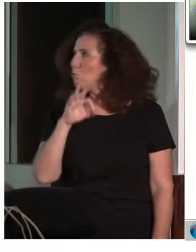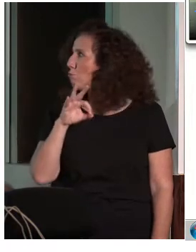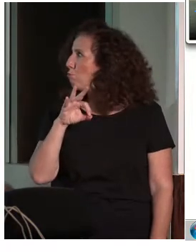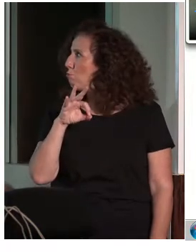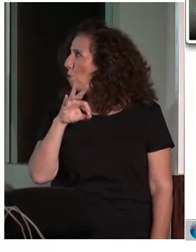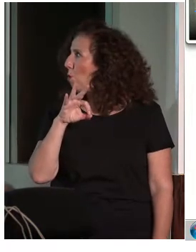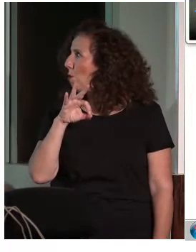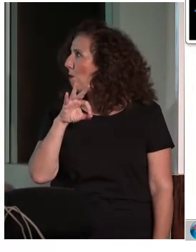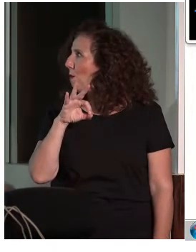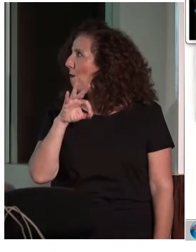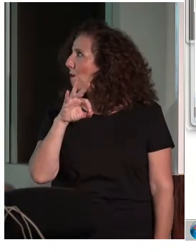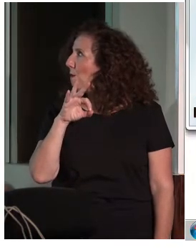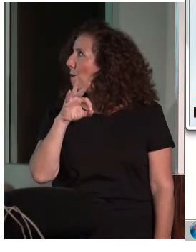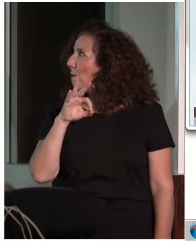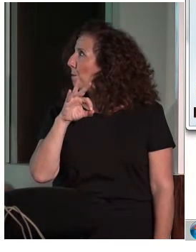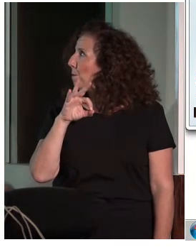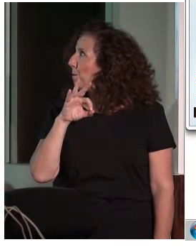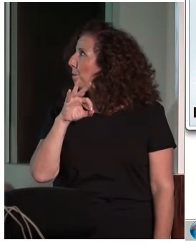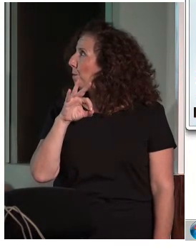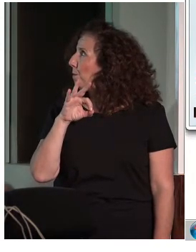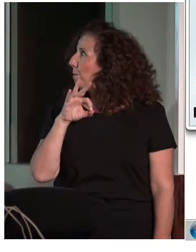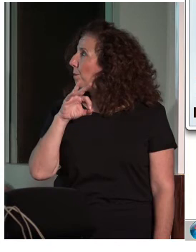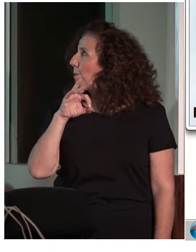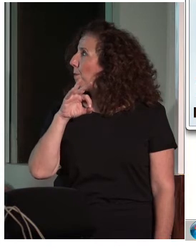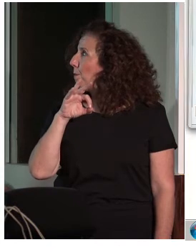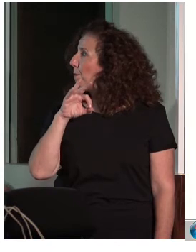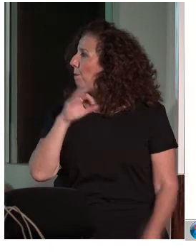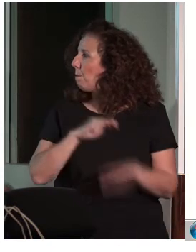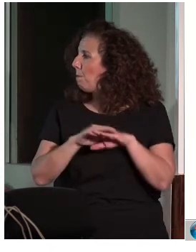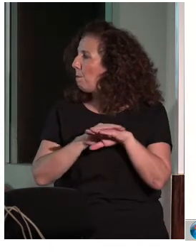producción audiovisual y verla en el entorno que desee.